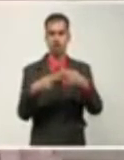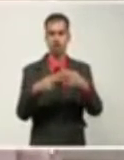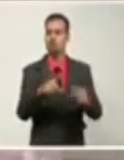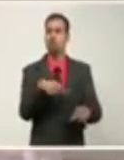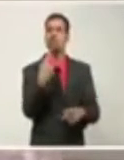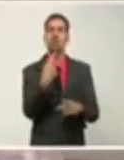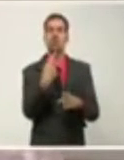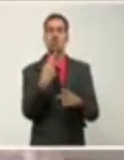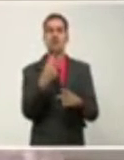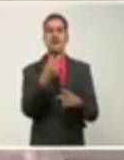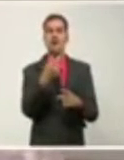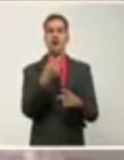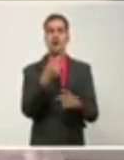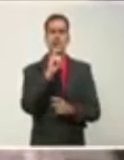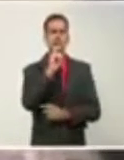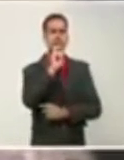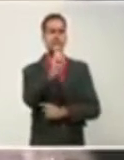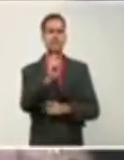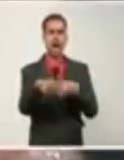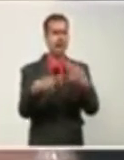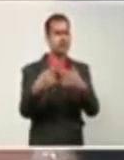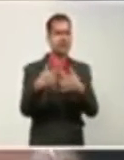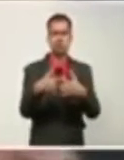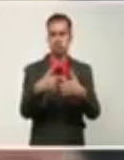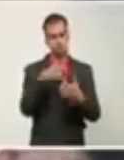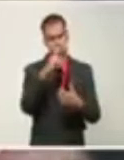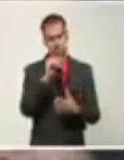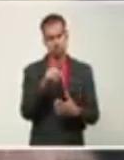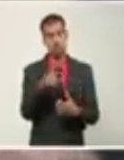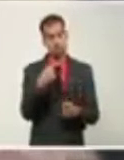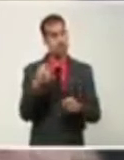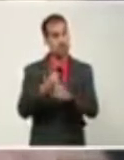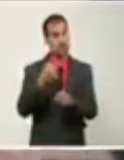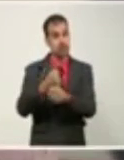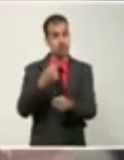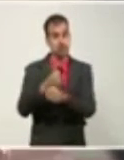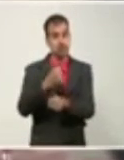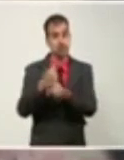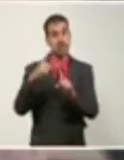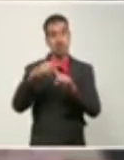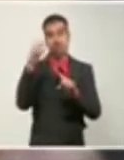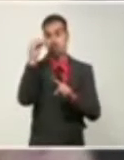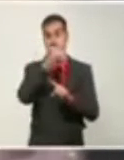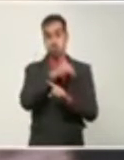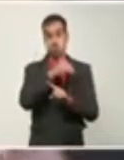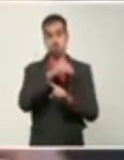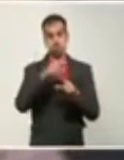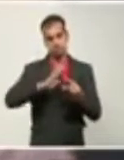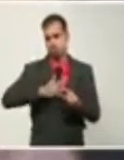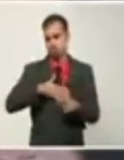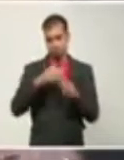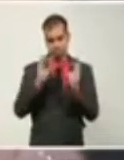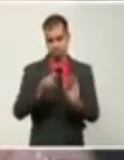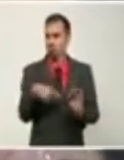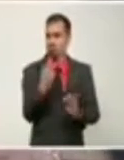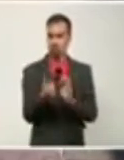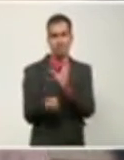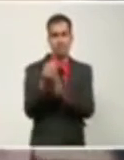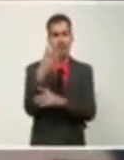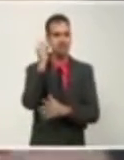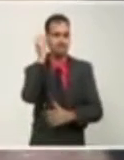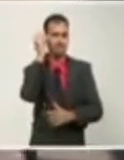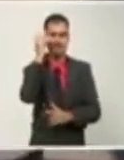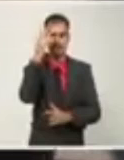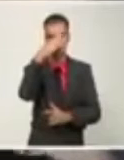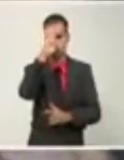tecnologías que necesitan mucha elaboración de inicio y es una tecnología cubana, que nosotros podemos de alguna manera